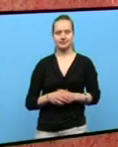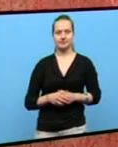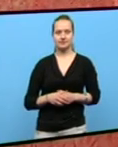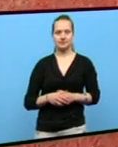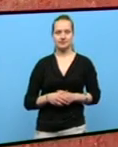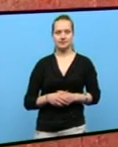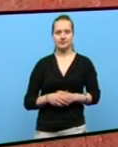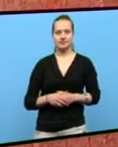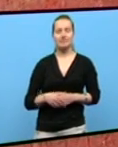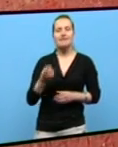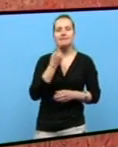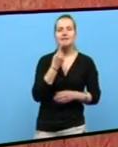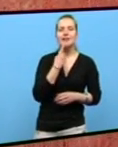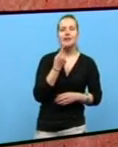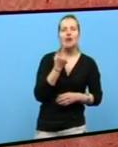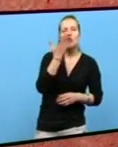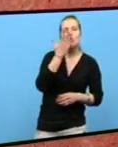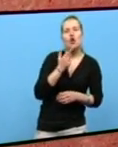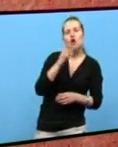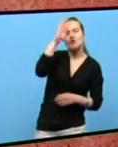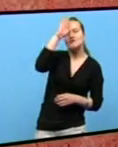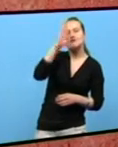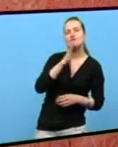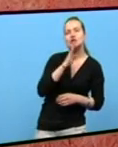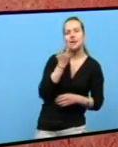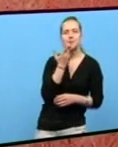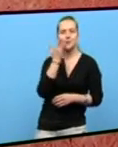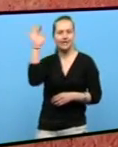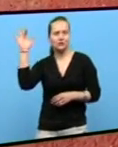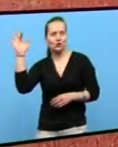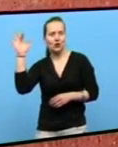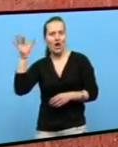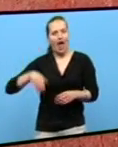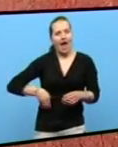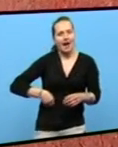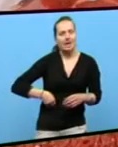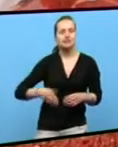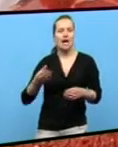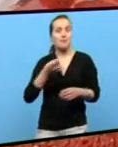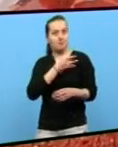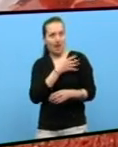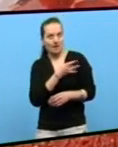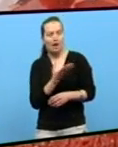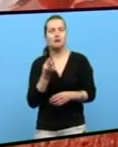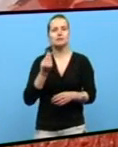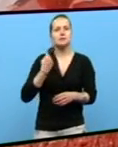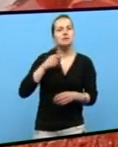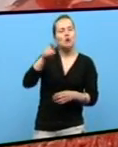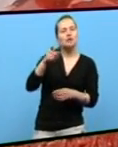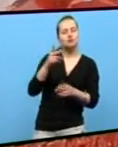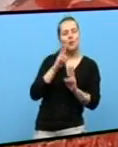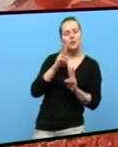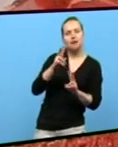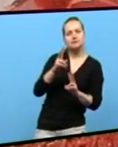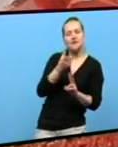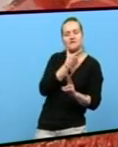O seu color é rosado, o brillo, a grasa é moi blanca E iso fainos ver